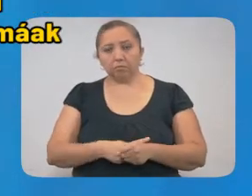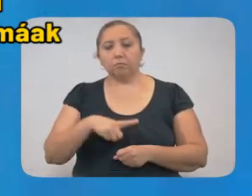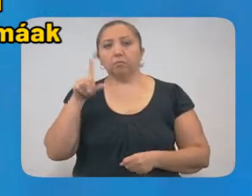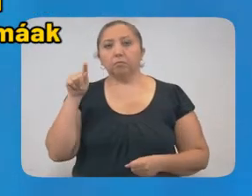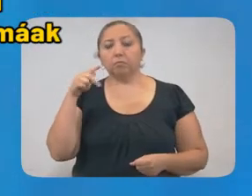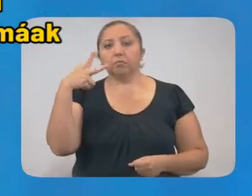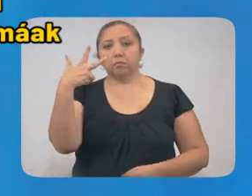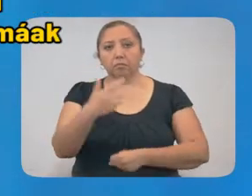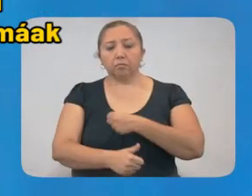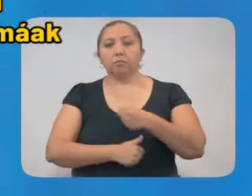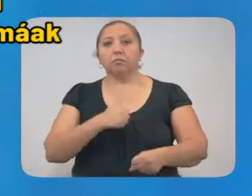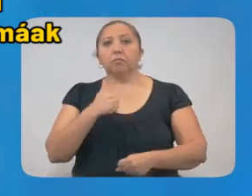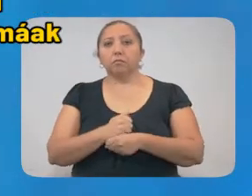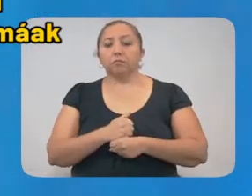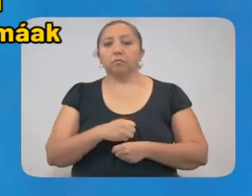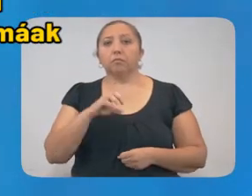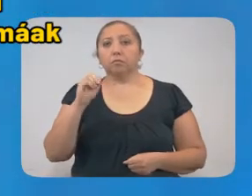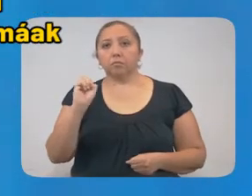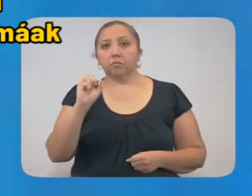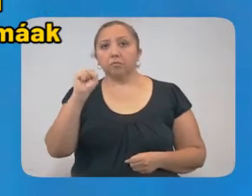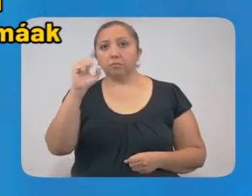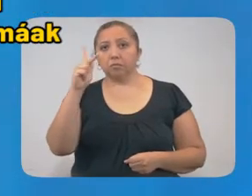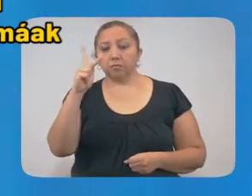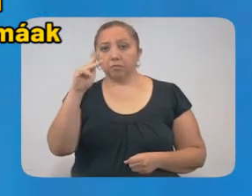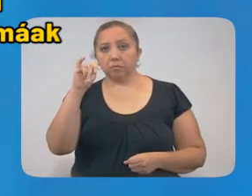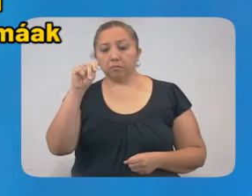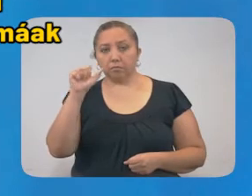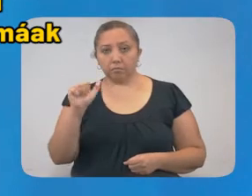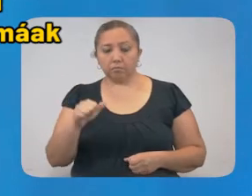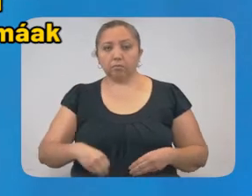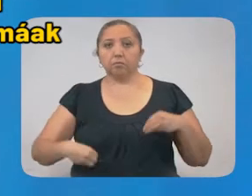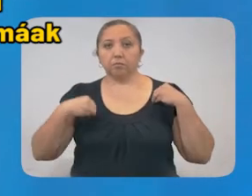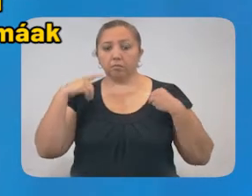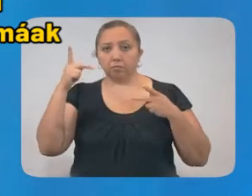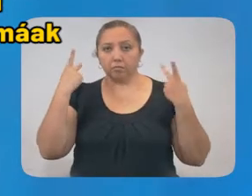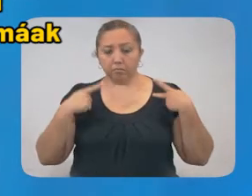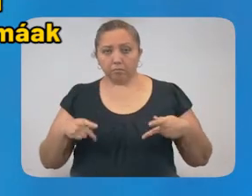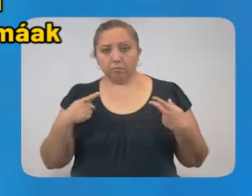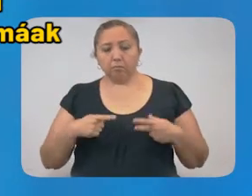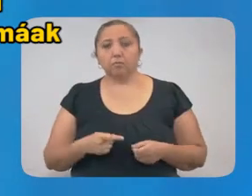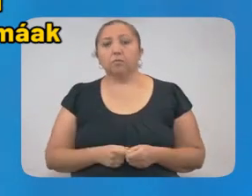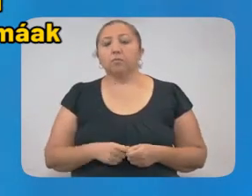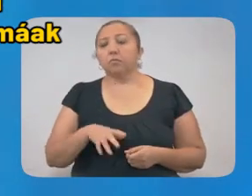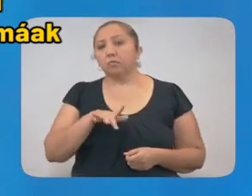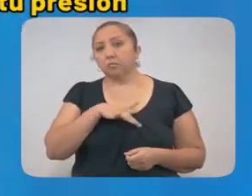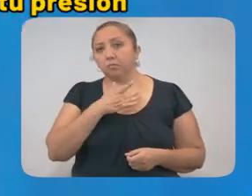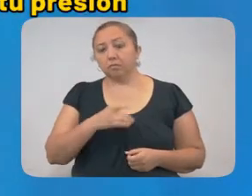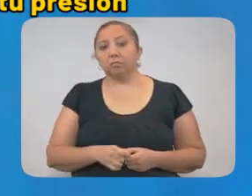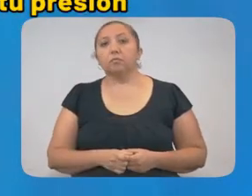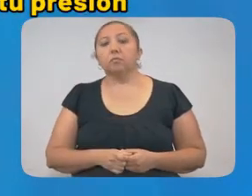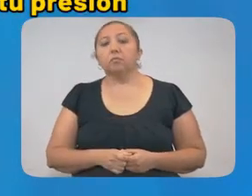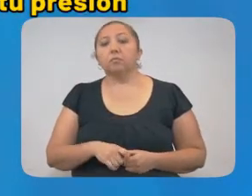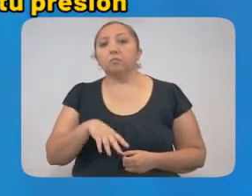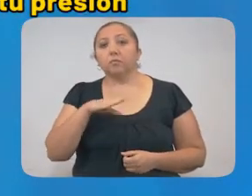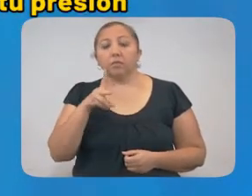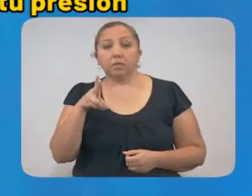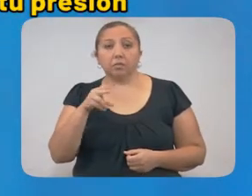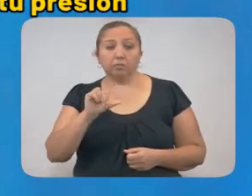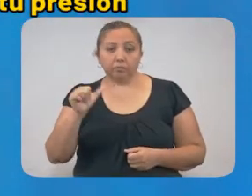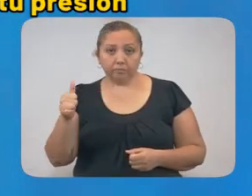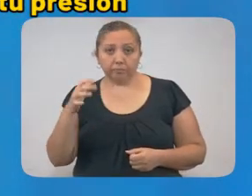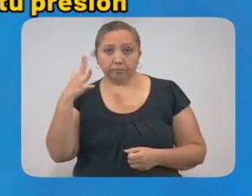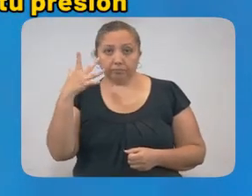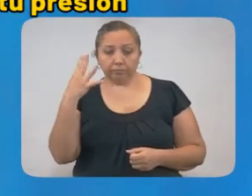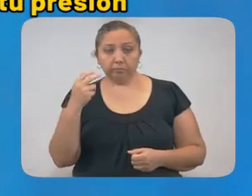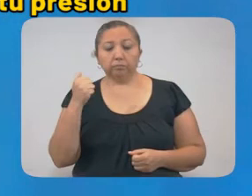78 años de Nacuché, localidad de Espita, vivía con una persona asintomática. De 52 años